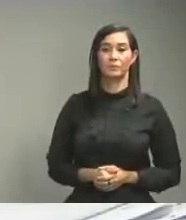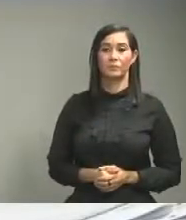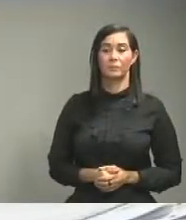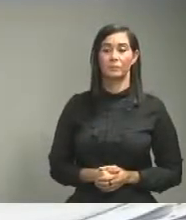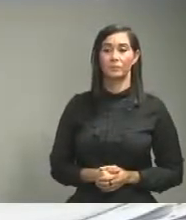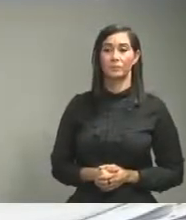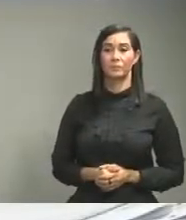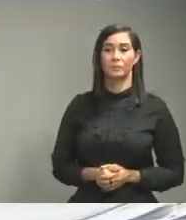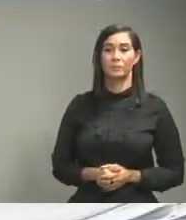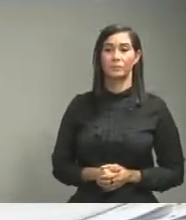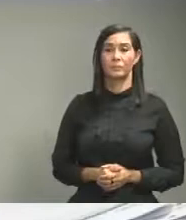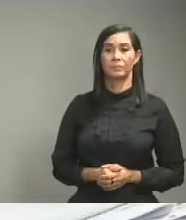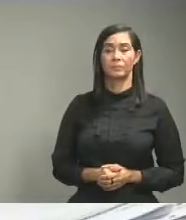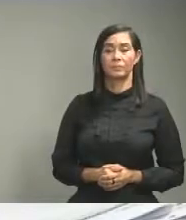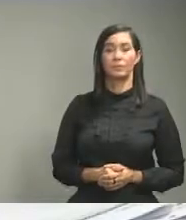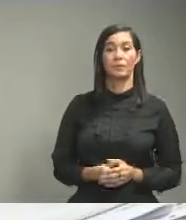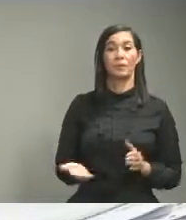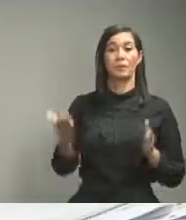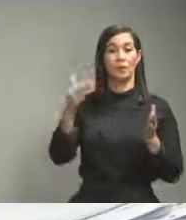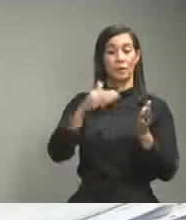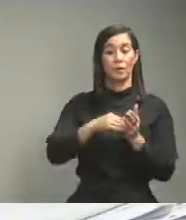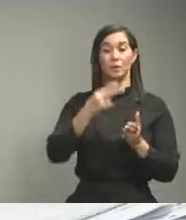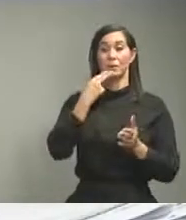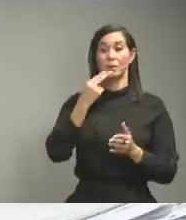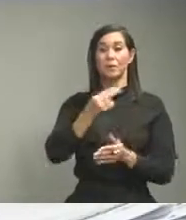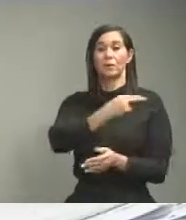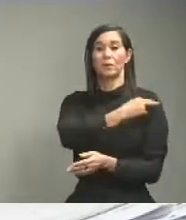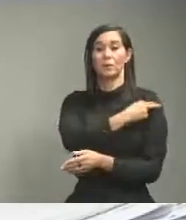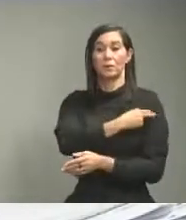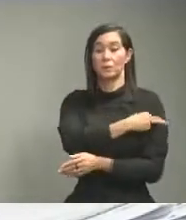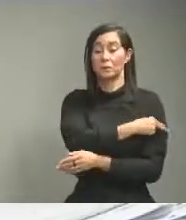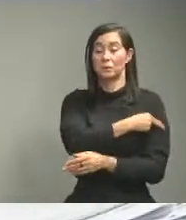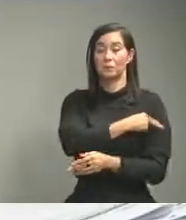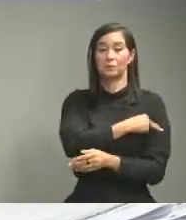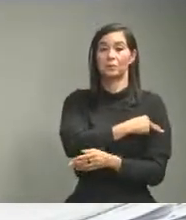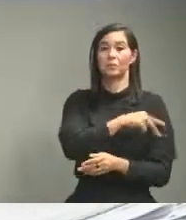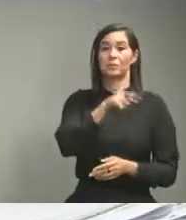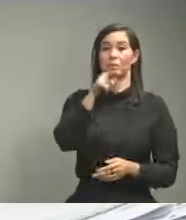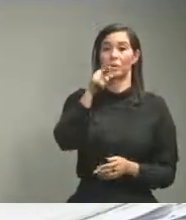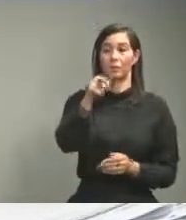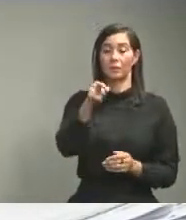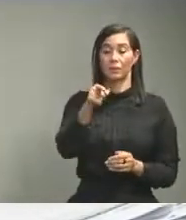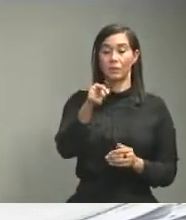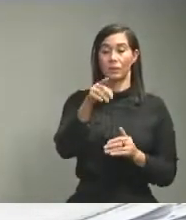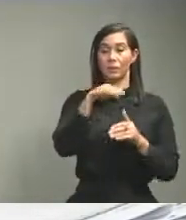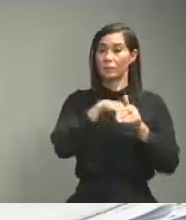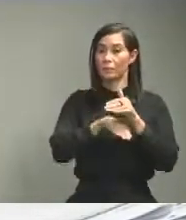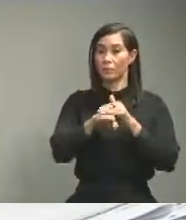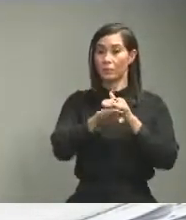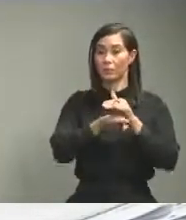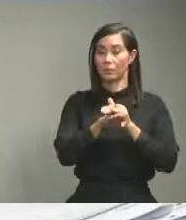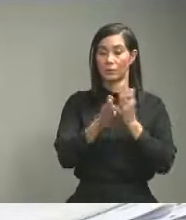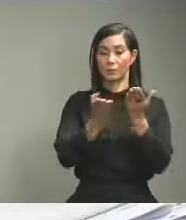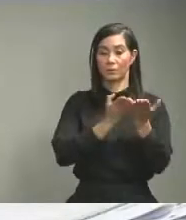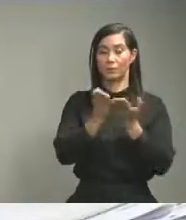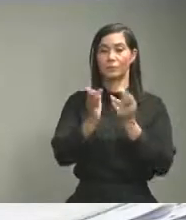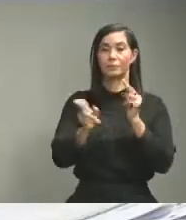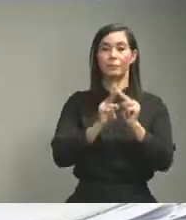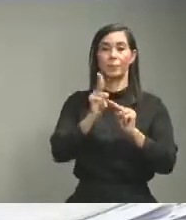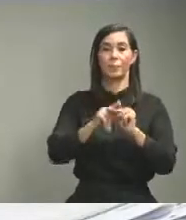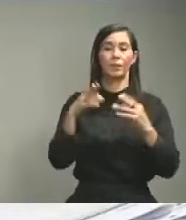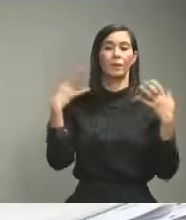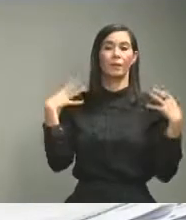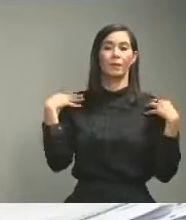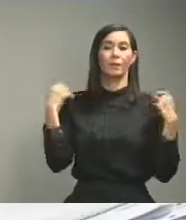bien les ratifico el hospital está bajo la gestión del Servicio Nacional de Salud